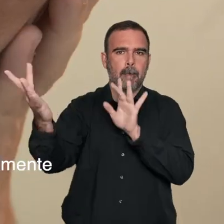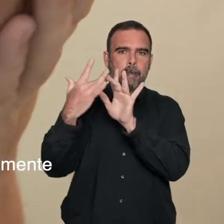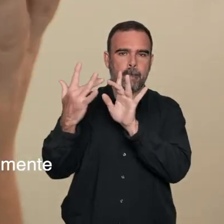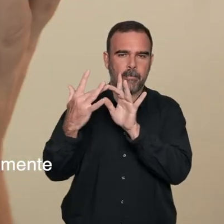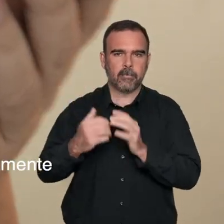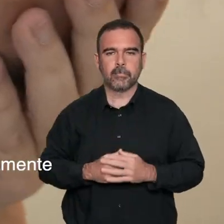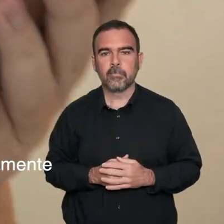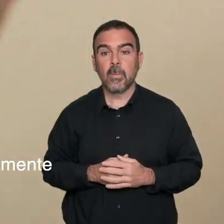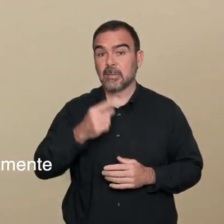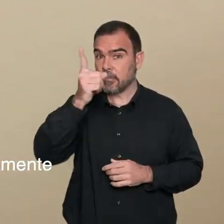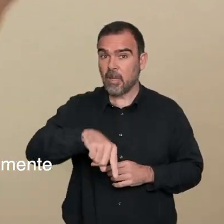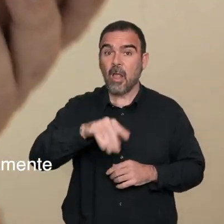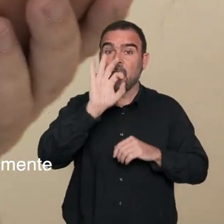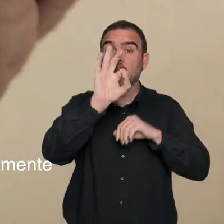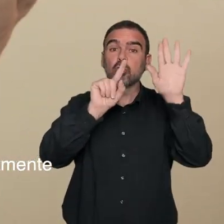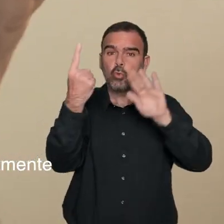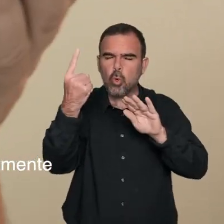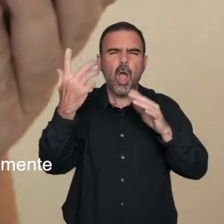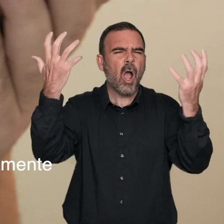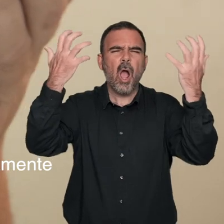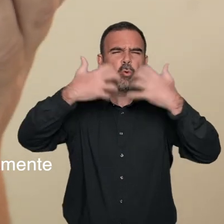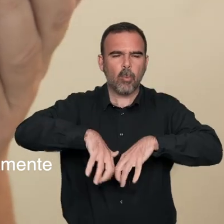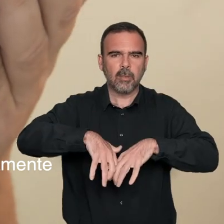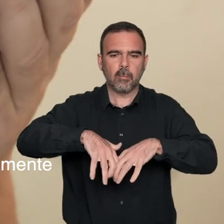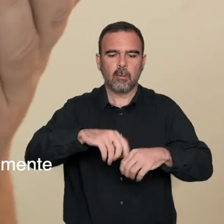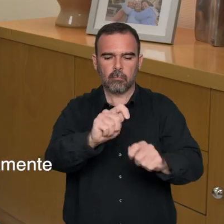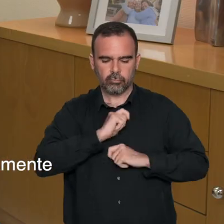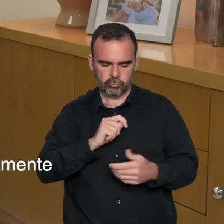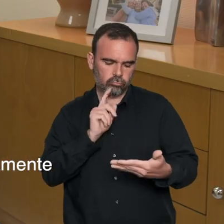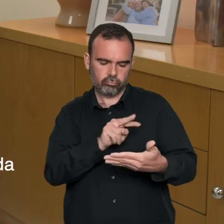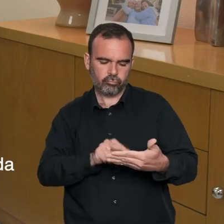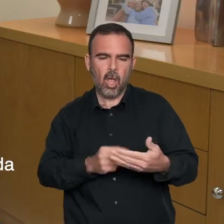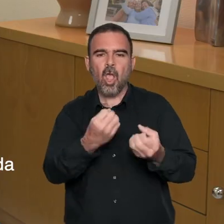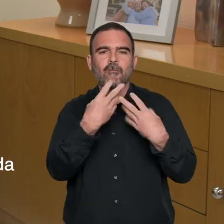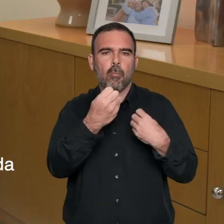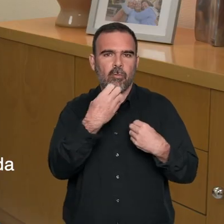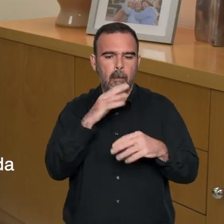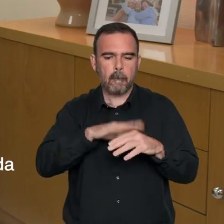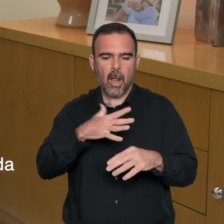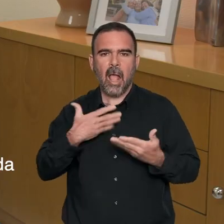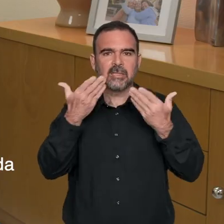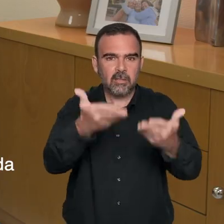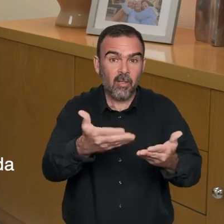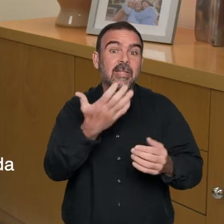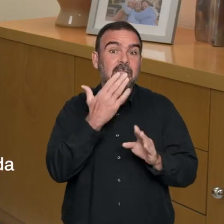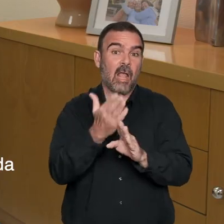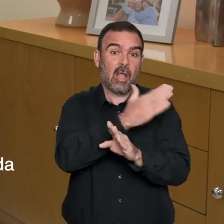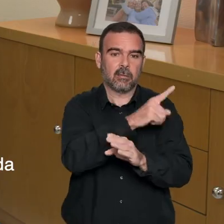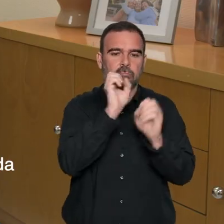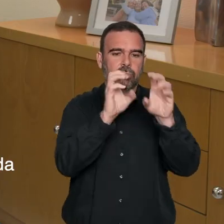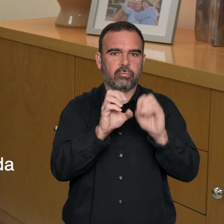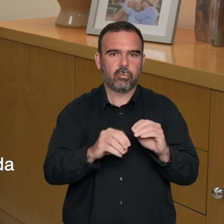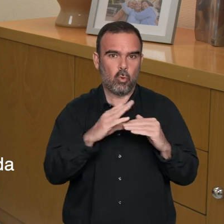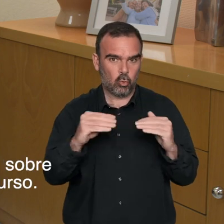Además, el 061 obtendrá automáticamente información relevante para la asistencia, si ha sido registrada